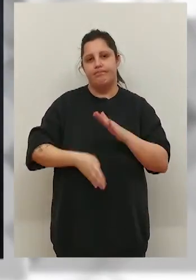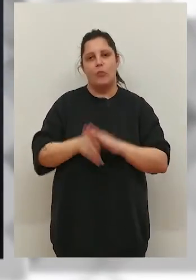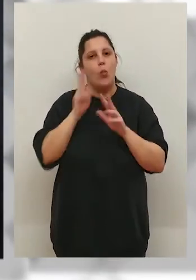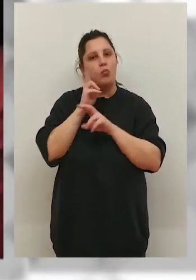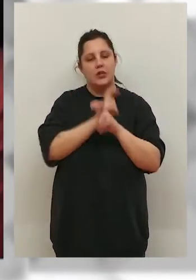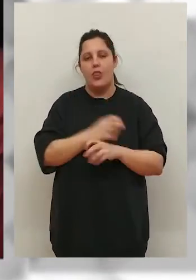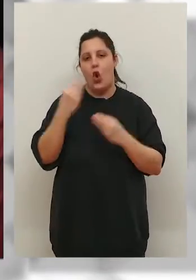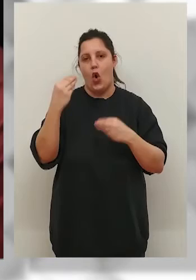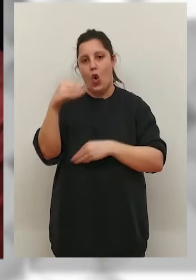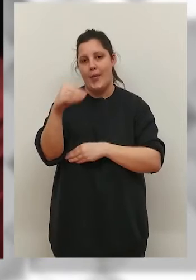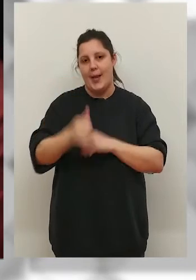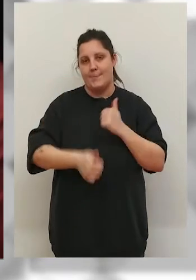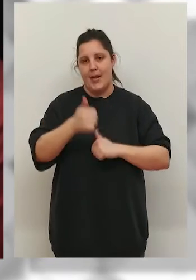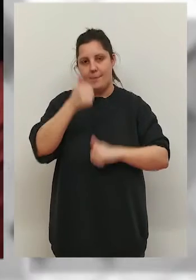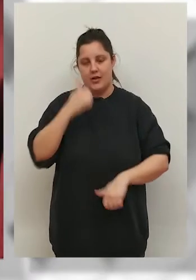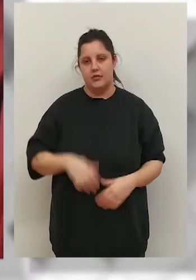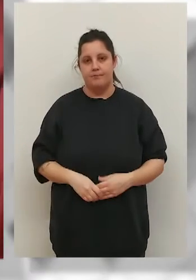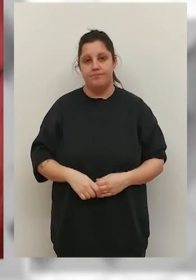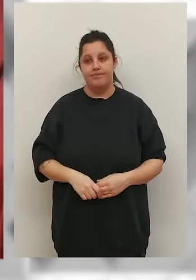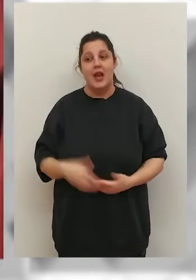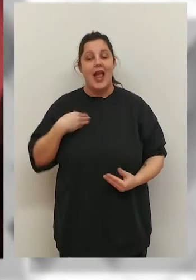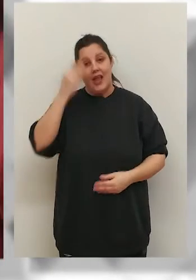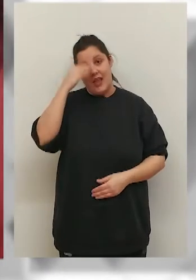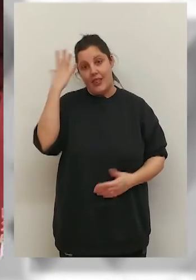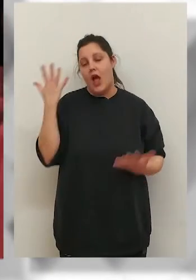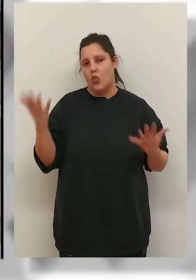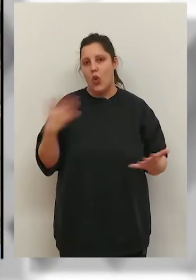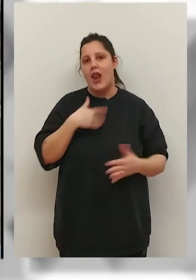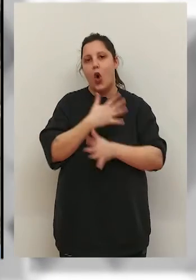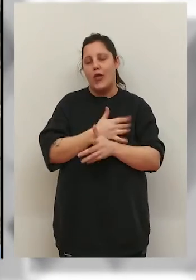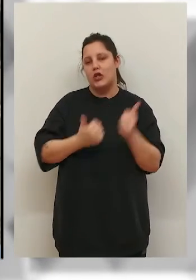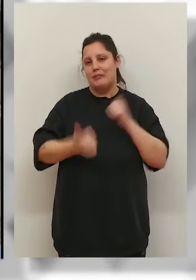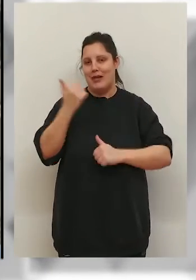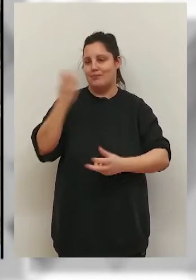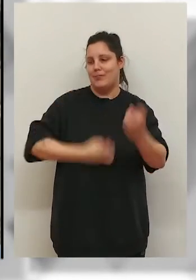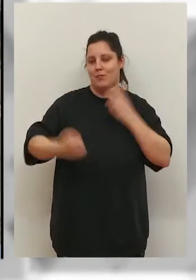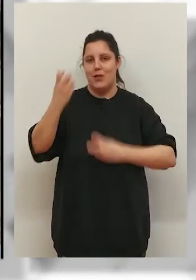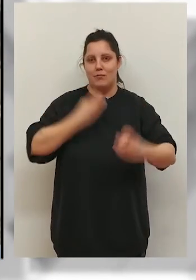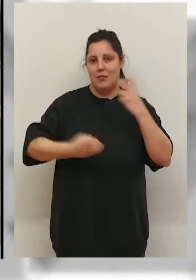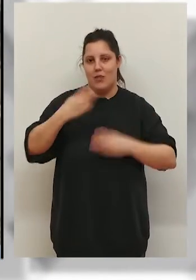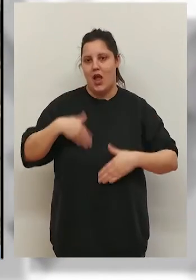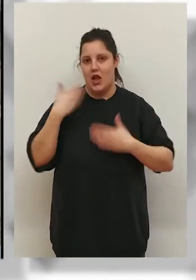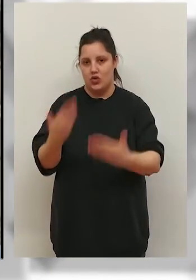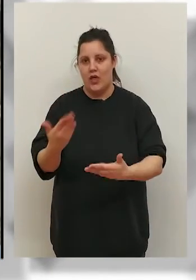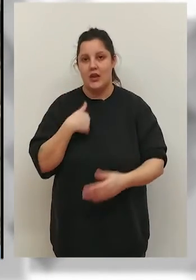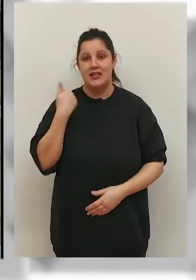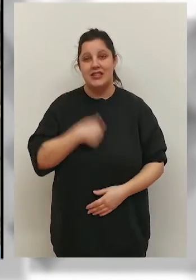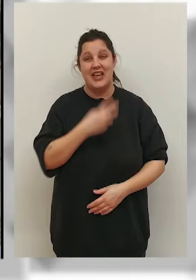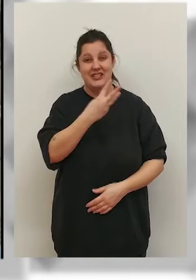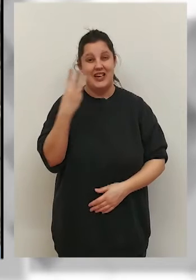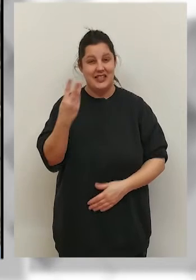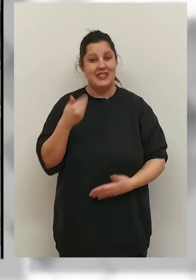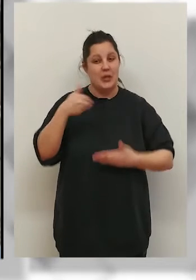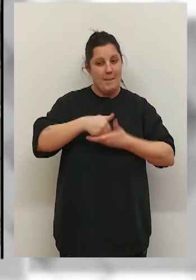buscando un nuevo hogar para más jóvenes. Bueno, sí, la idea es seguir traiendo jugadores. Estamos, bueno, pues